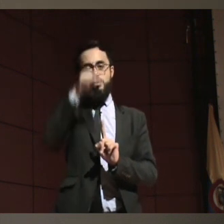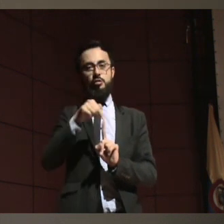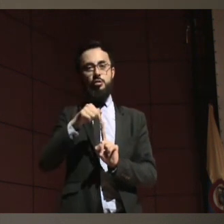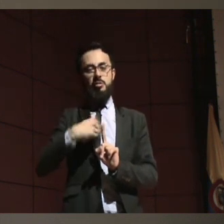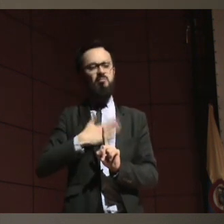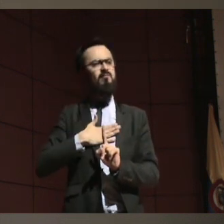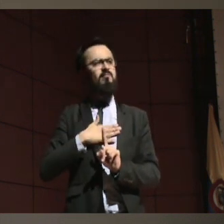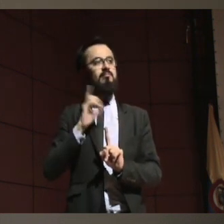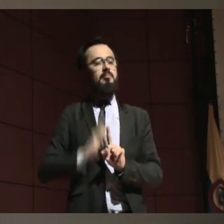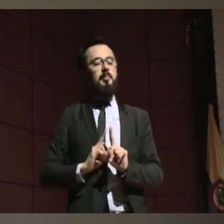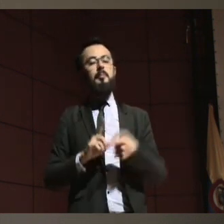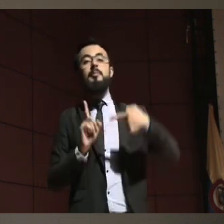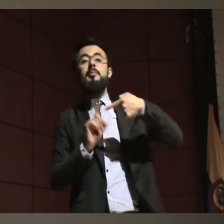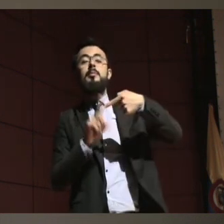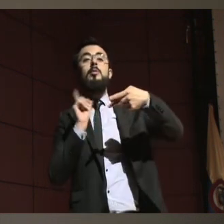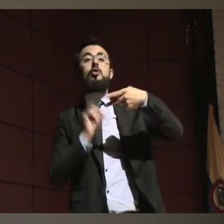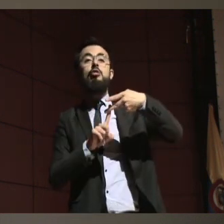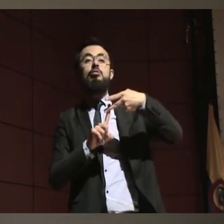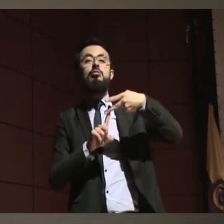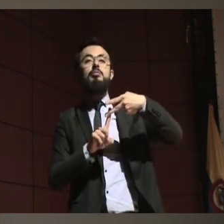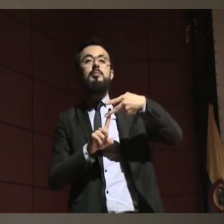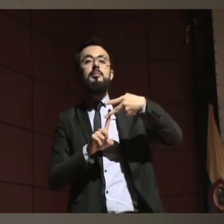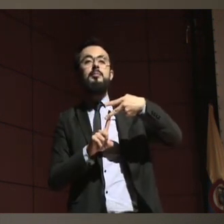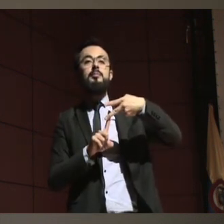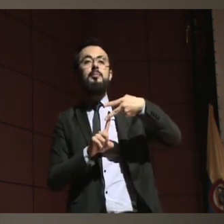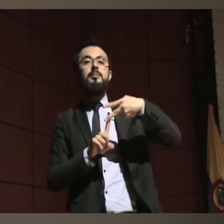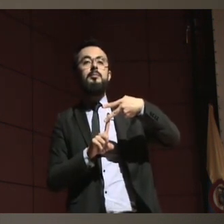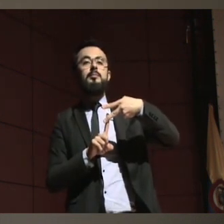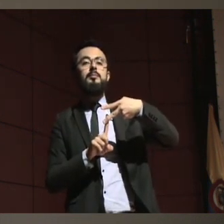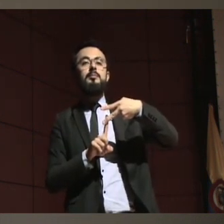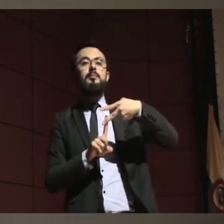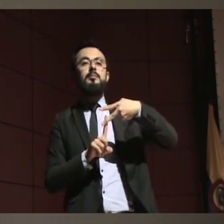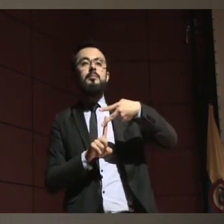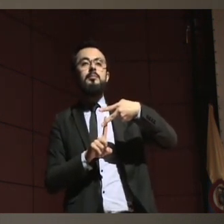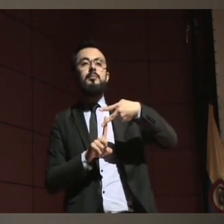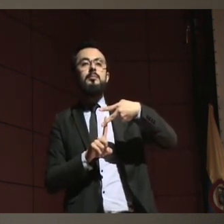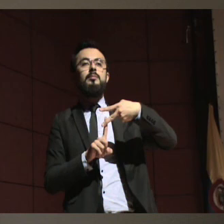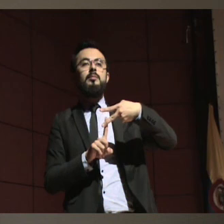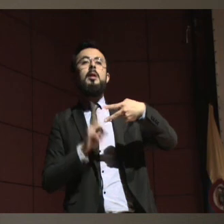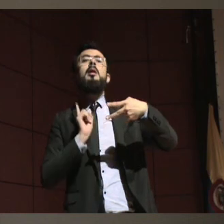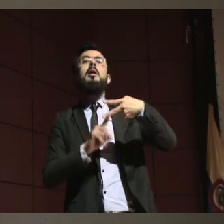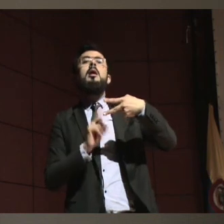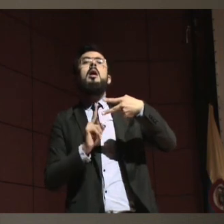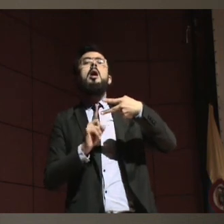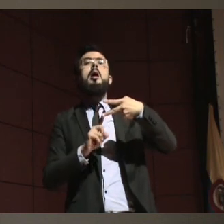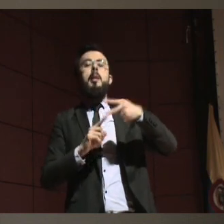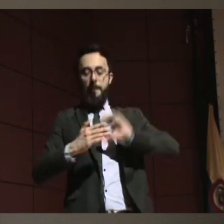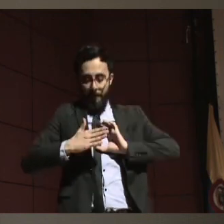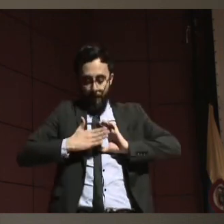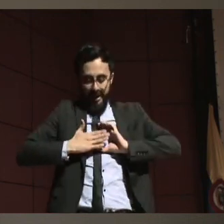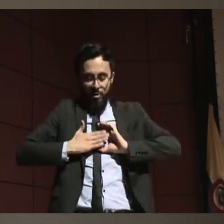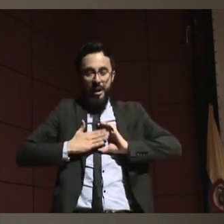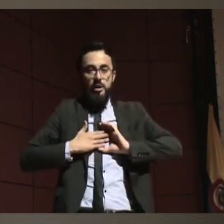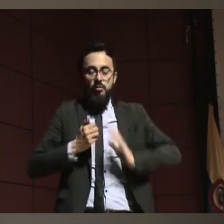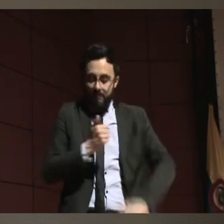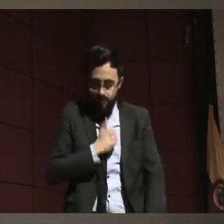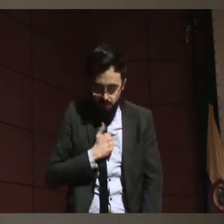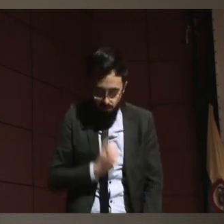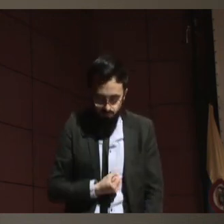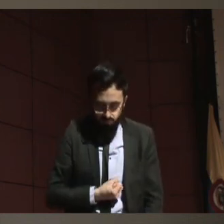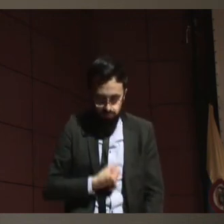Generar competencias personales, ayudar en las herramientas